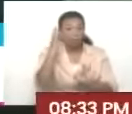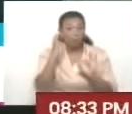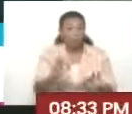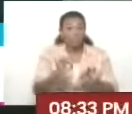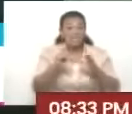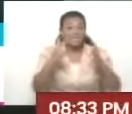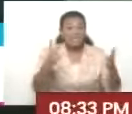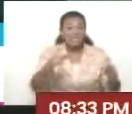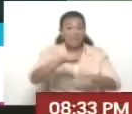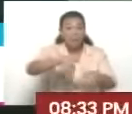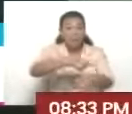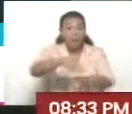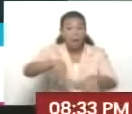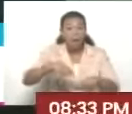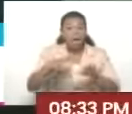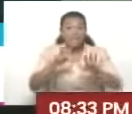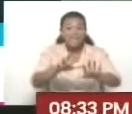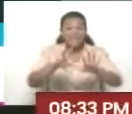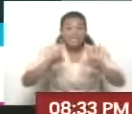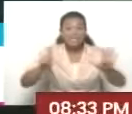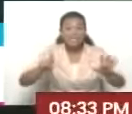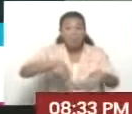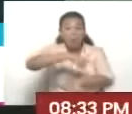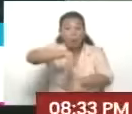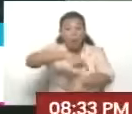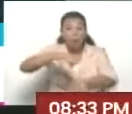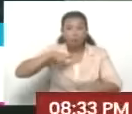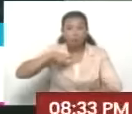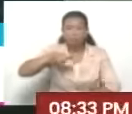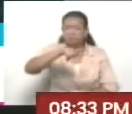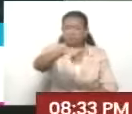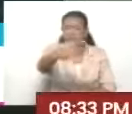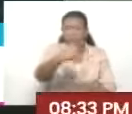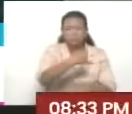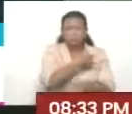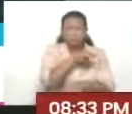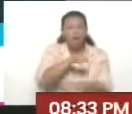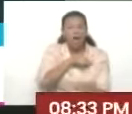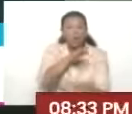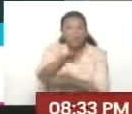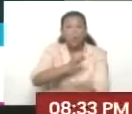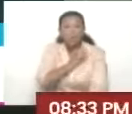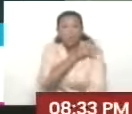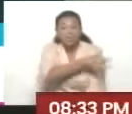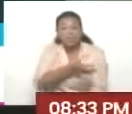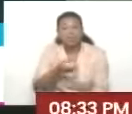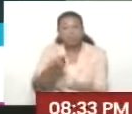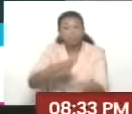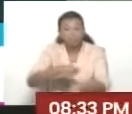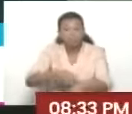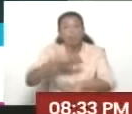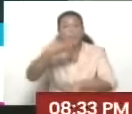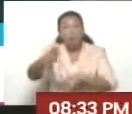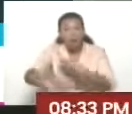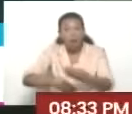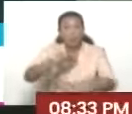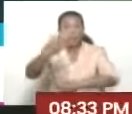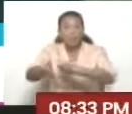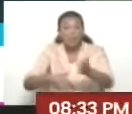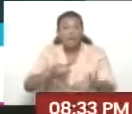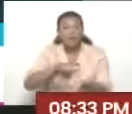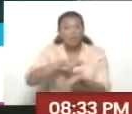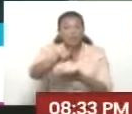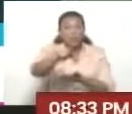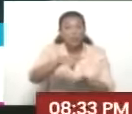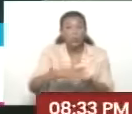16 horas sin parar. Ese avión fue a llevar ayuda al pueblo palestino varias oportunidades. Ese avión llevaba ayuda